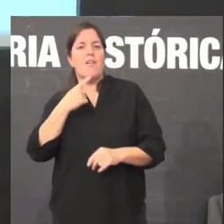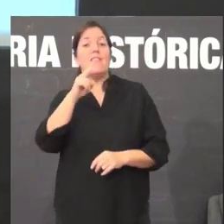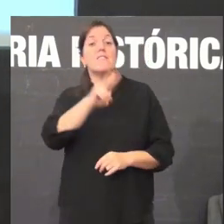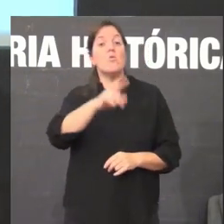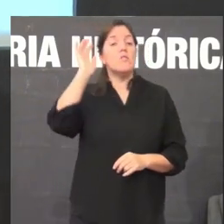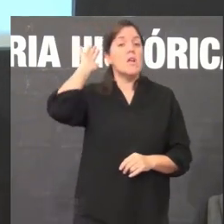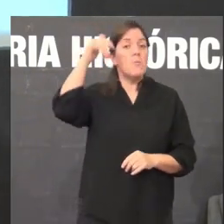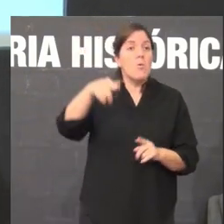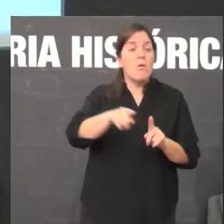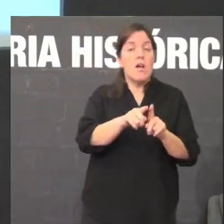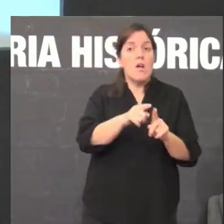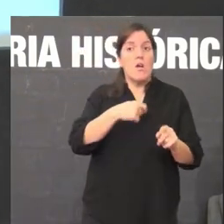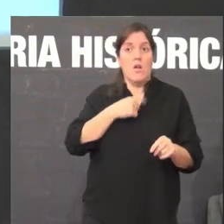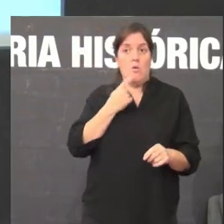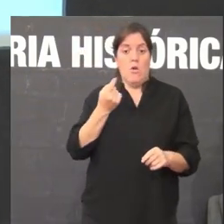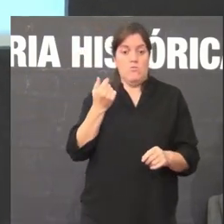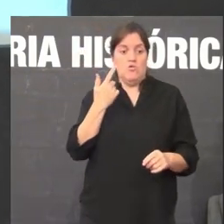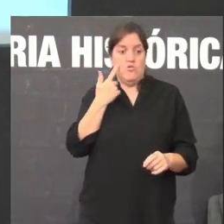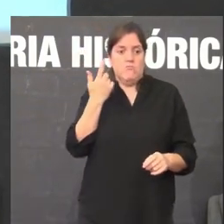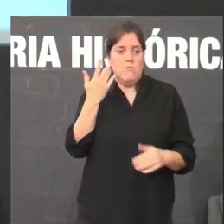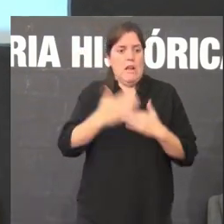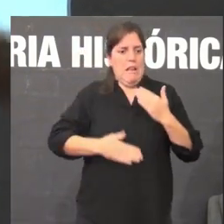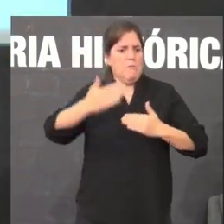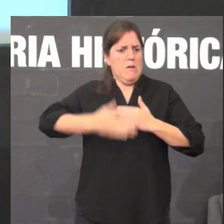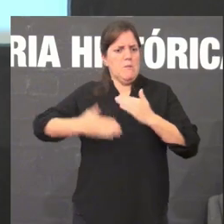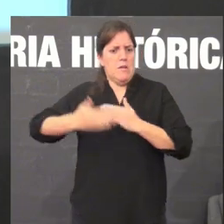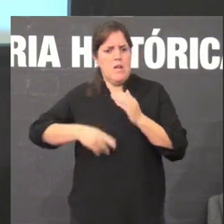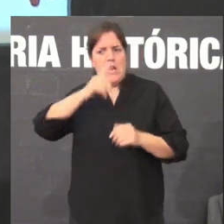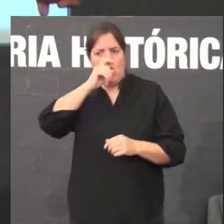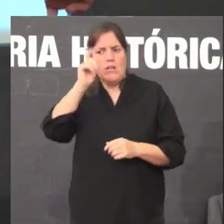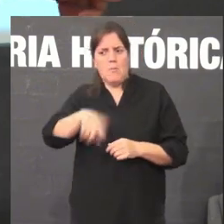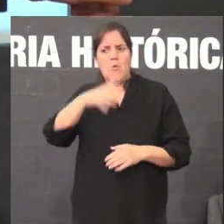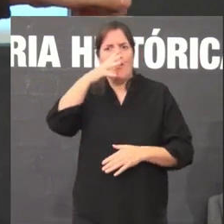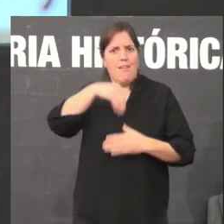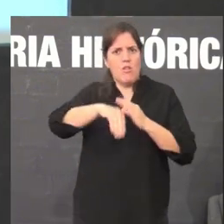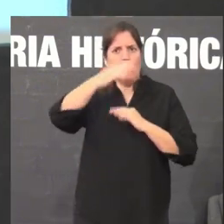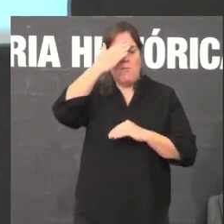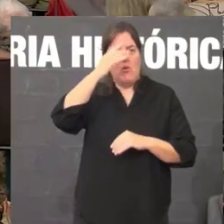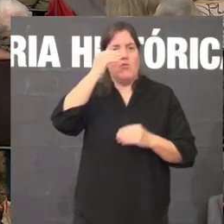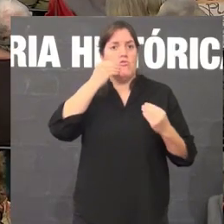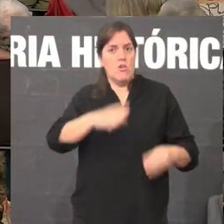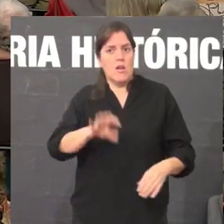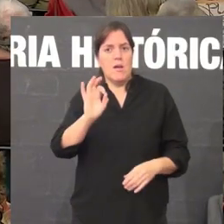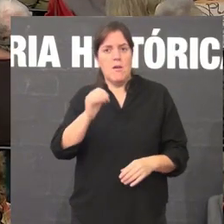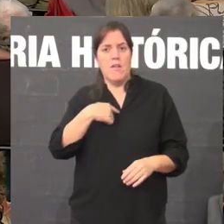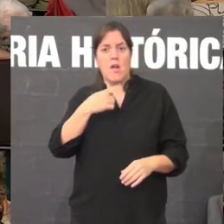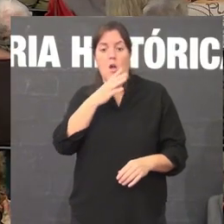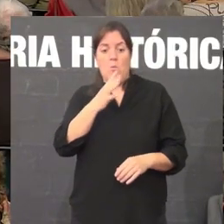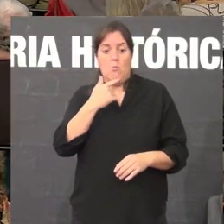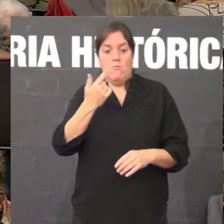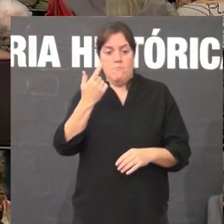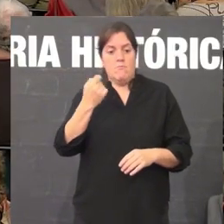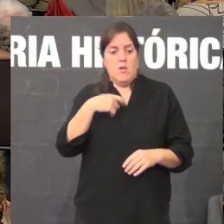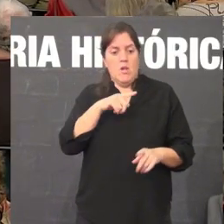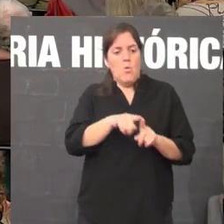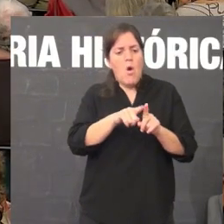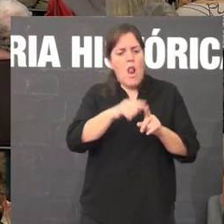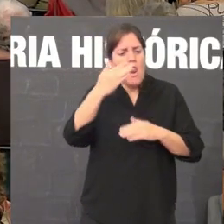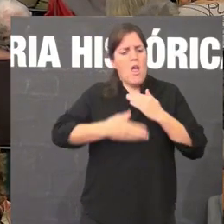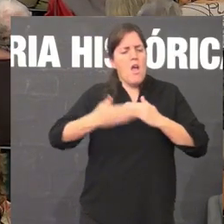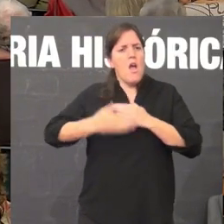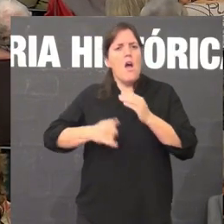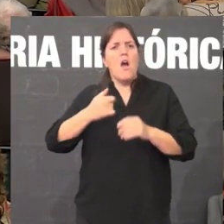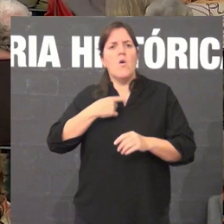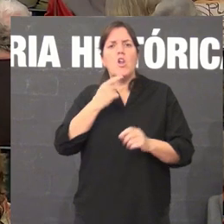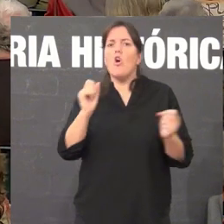nos colocaron e que tamén é importante lembrar, tamén fai parte da memoria histórica, por todos os paus nas rodas que nos colocaron, pois non era